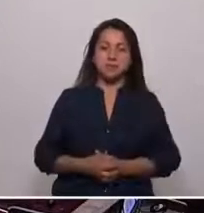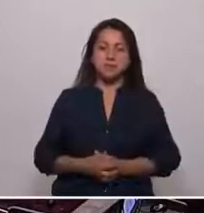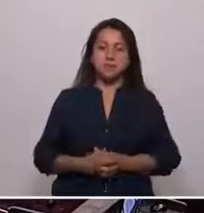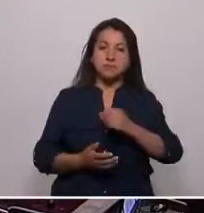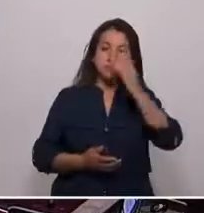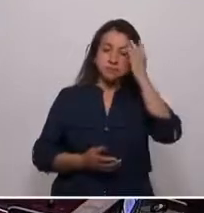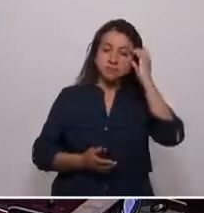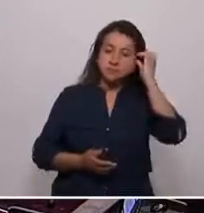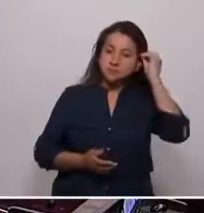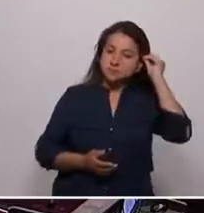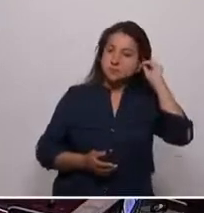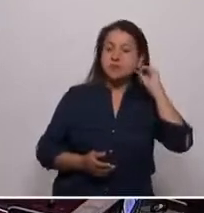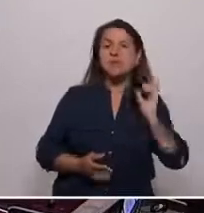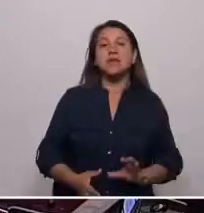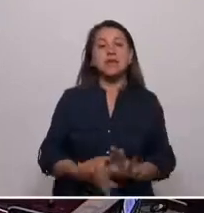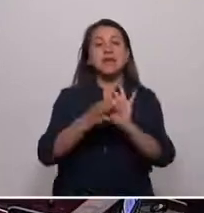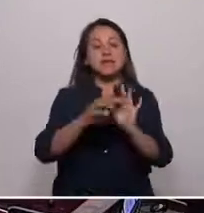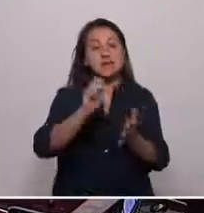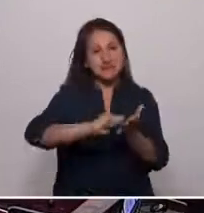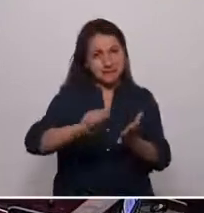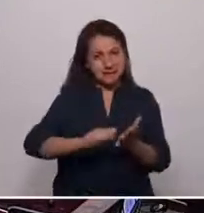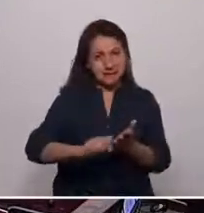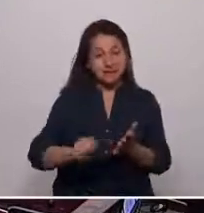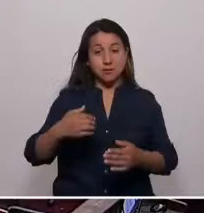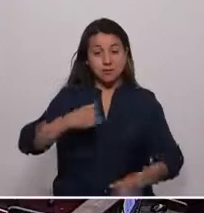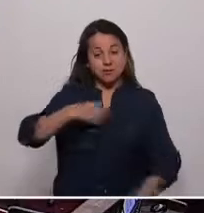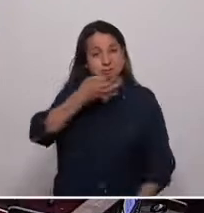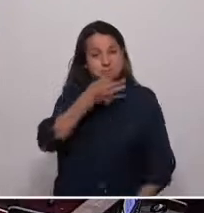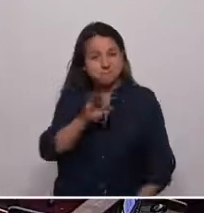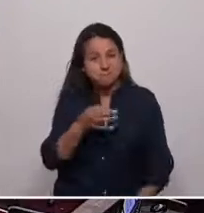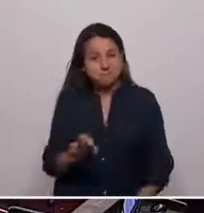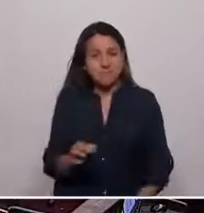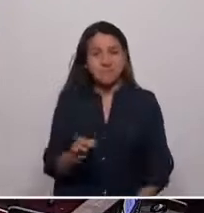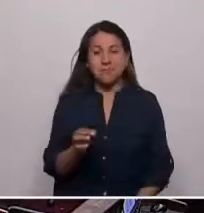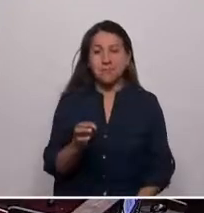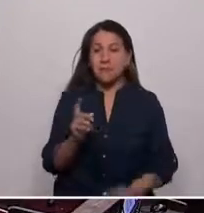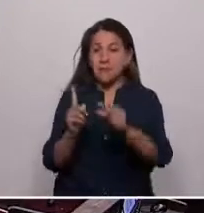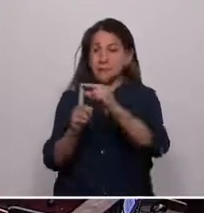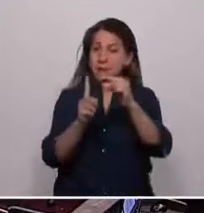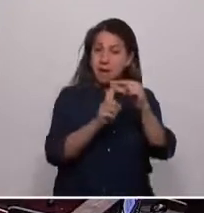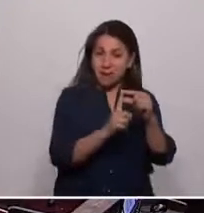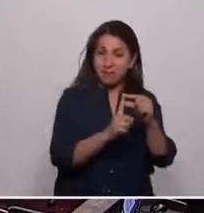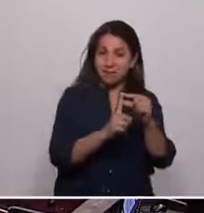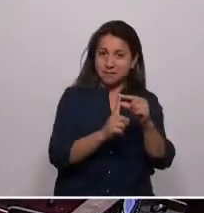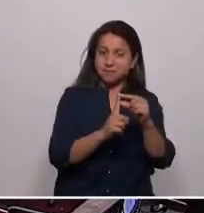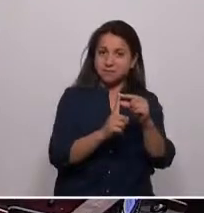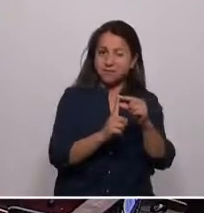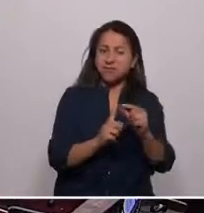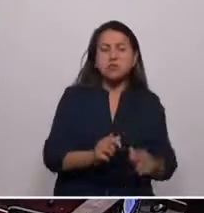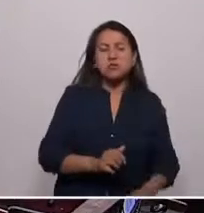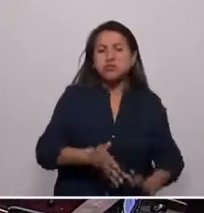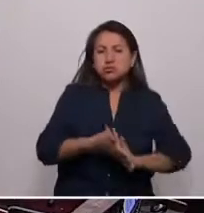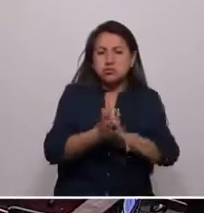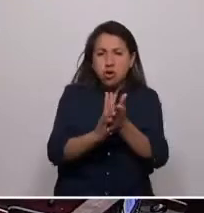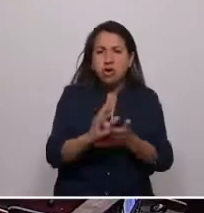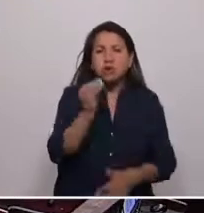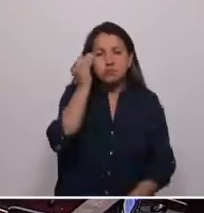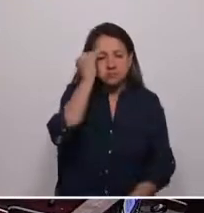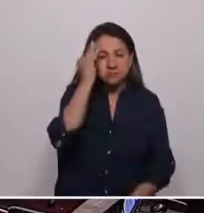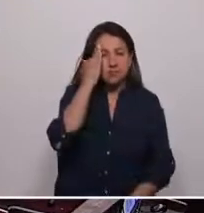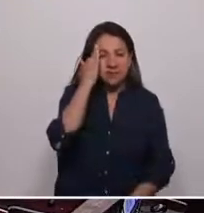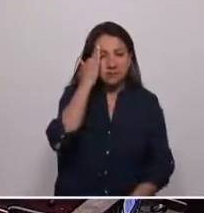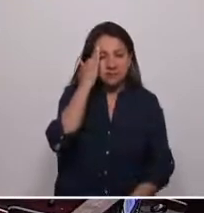Secretario, quiero dedicar mi intervención a dos palabras que deben invadir todo nuestro quehacer como constituyentes,